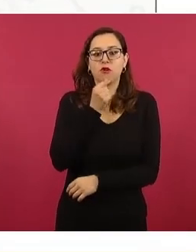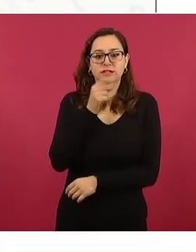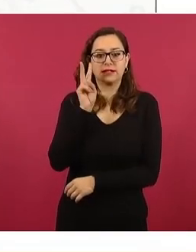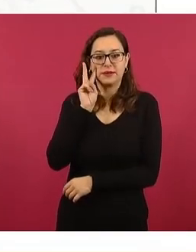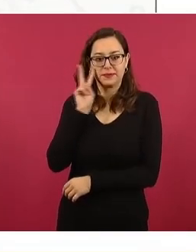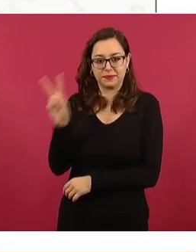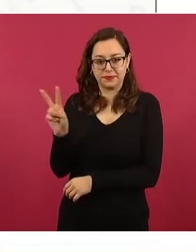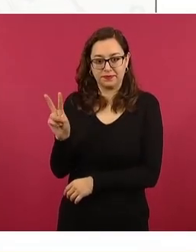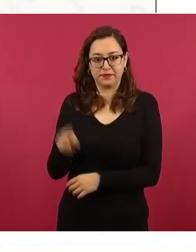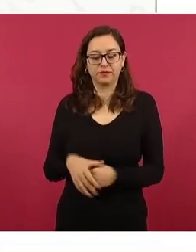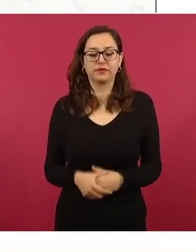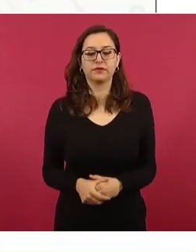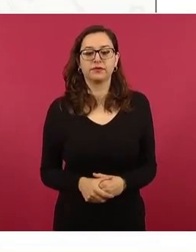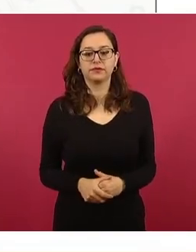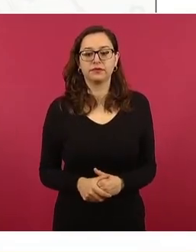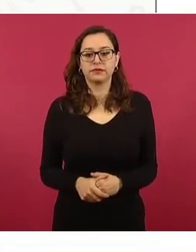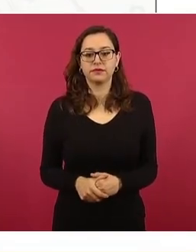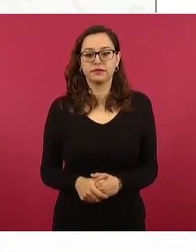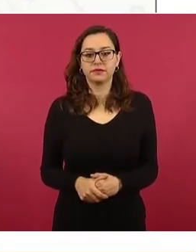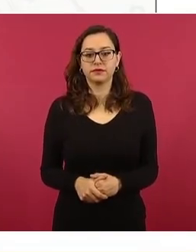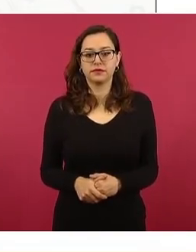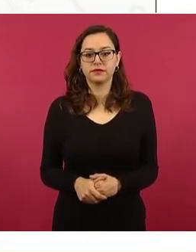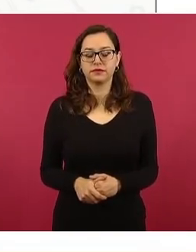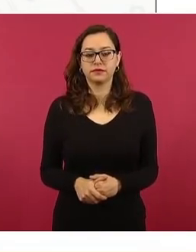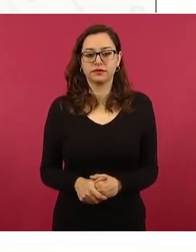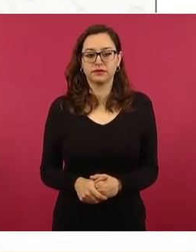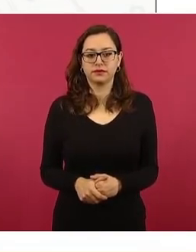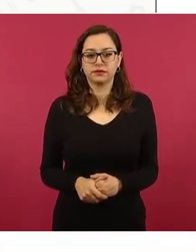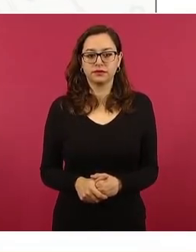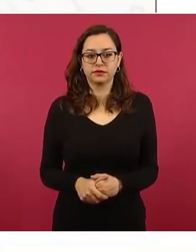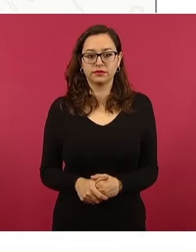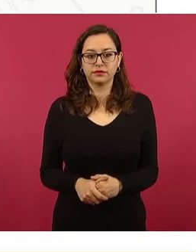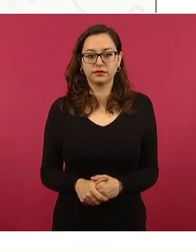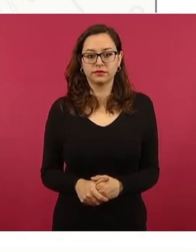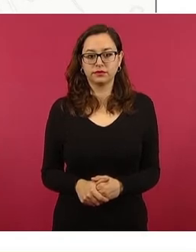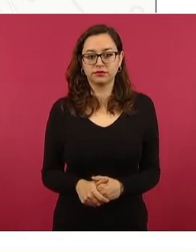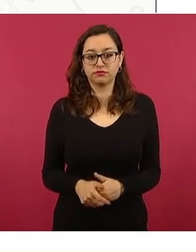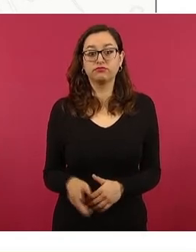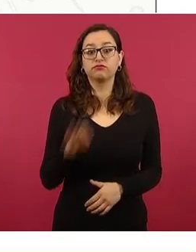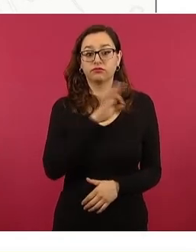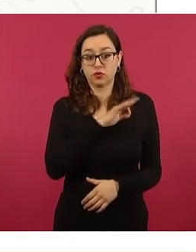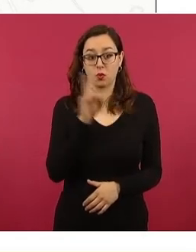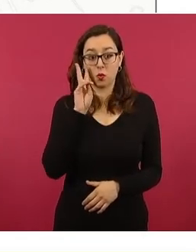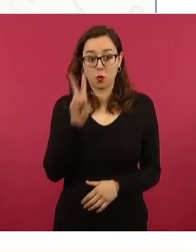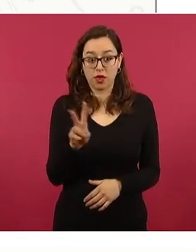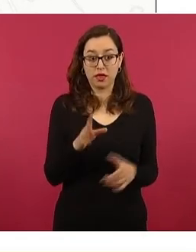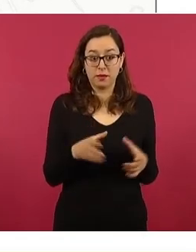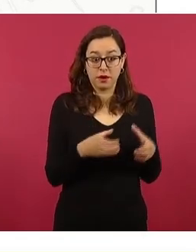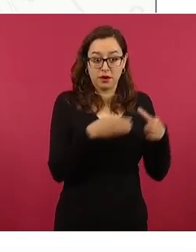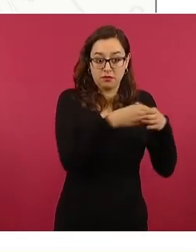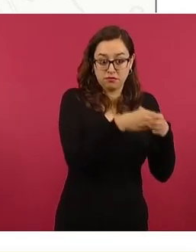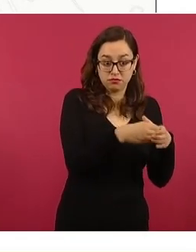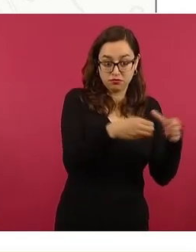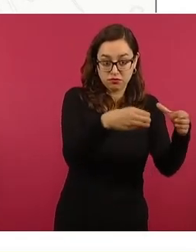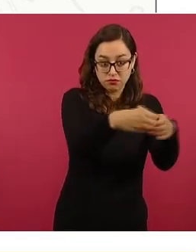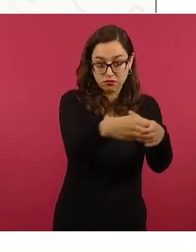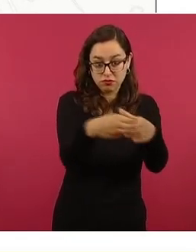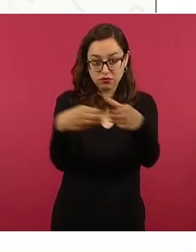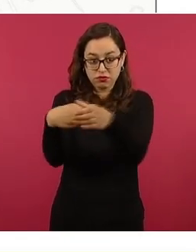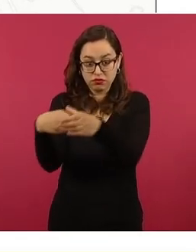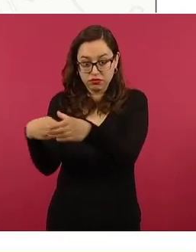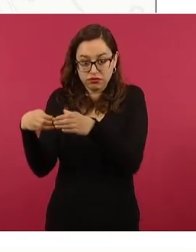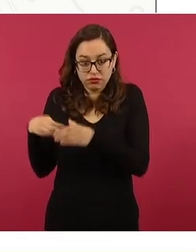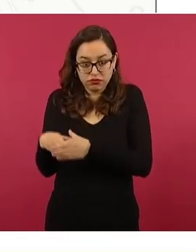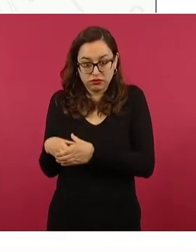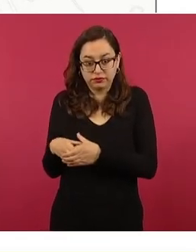y otras autoridades en distintos puntos. Aquí vemos cómo se articularon en las regiones, por ejemplo, en el centro de